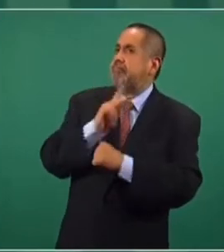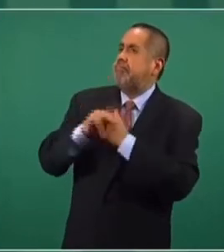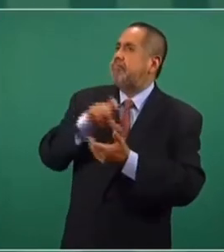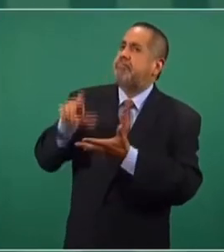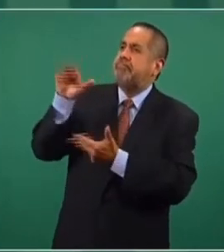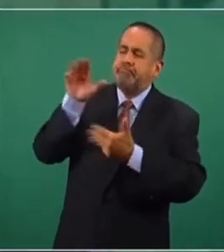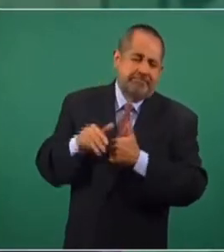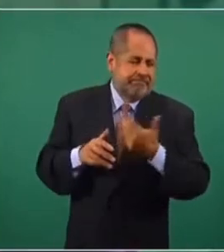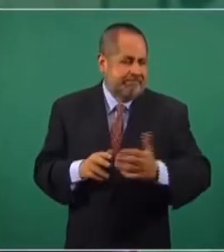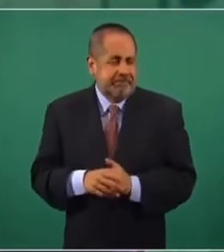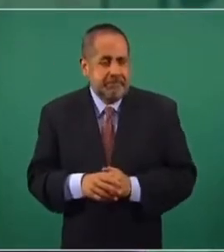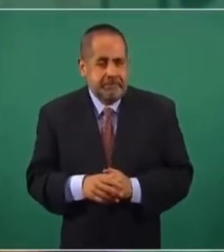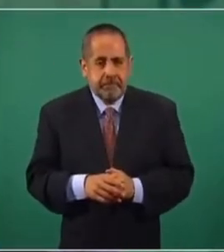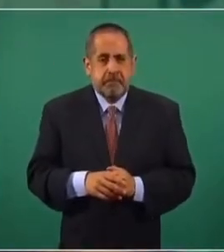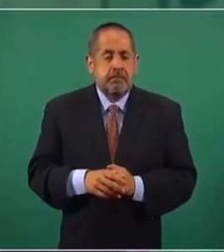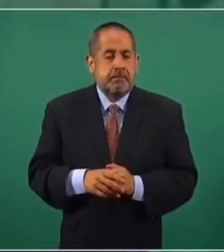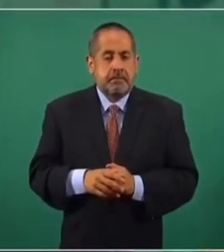gobierno.